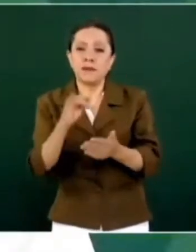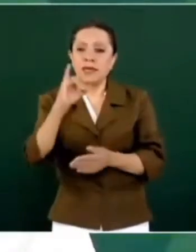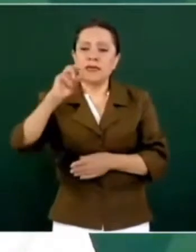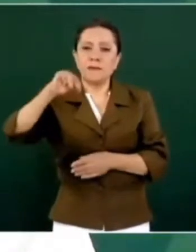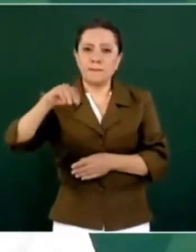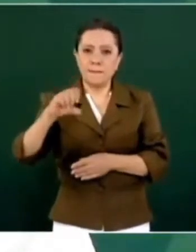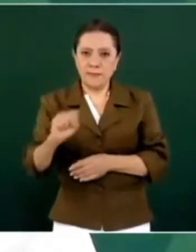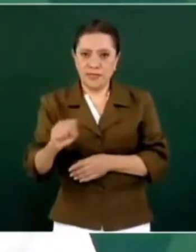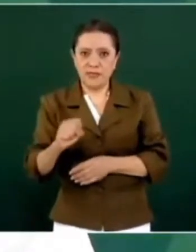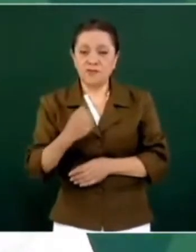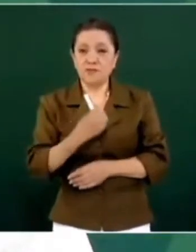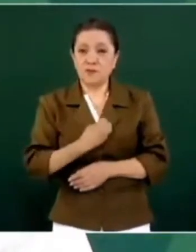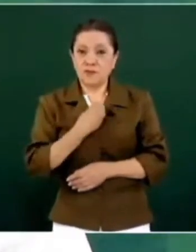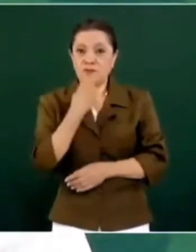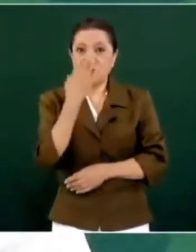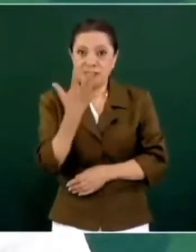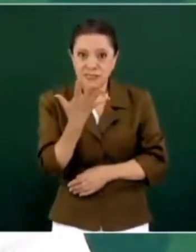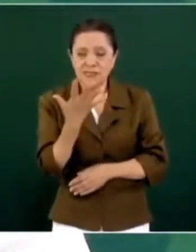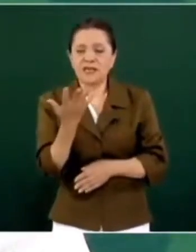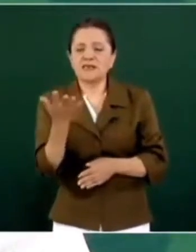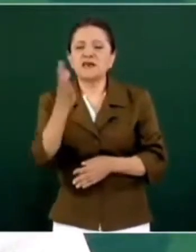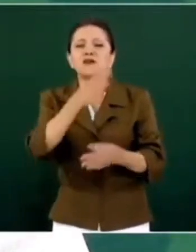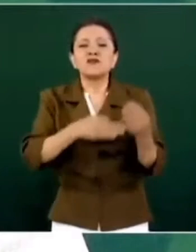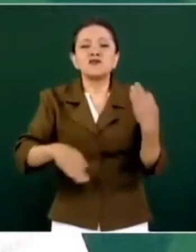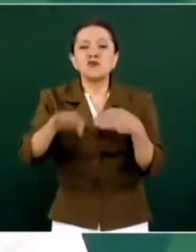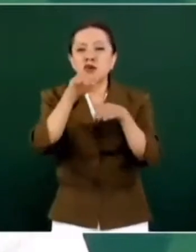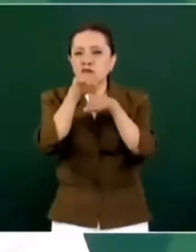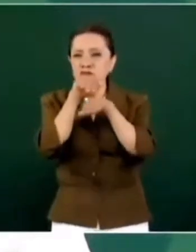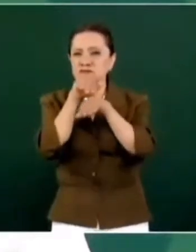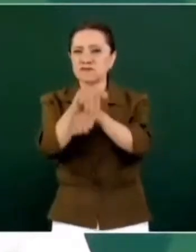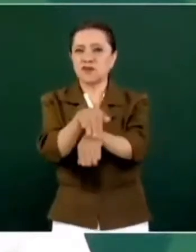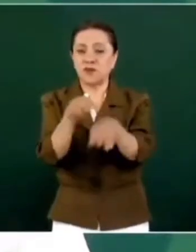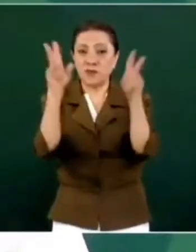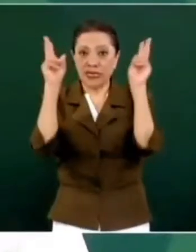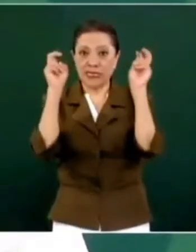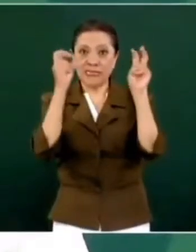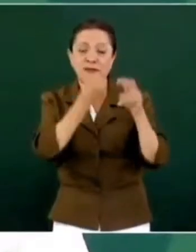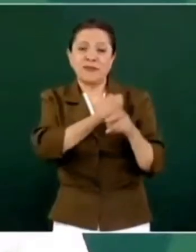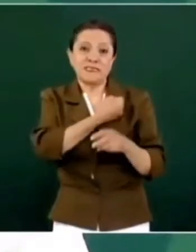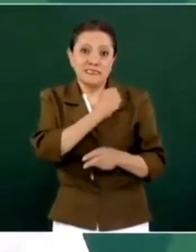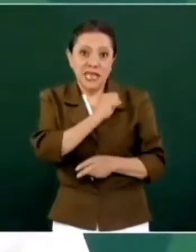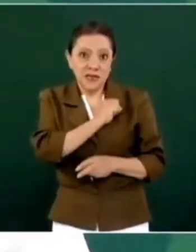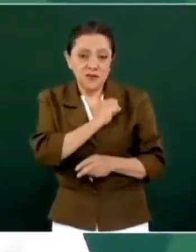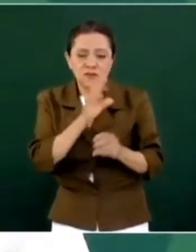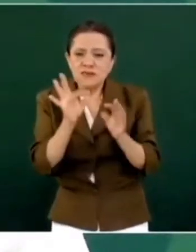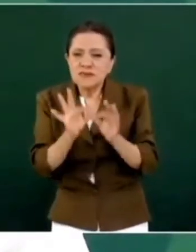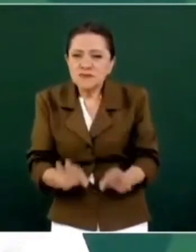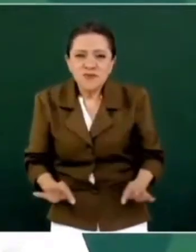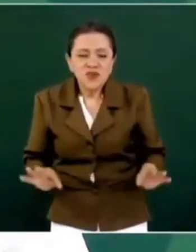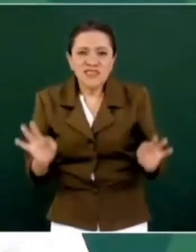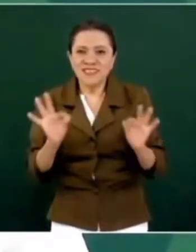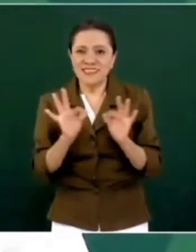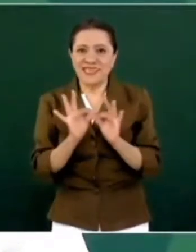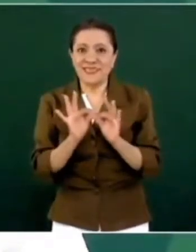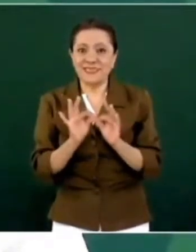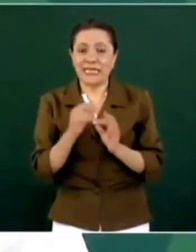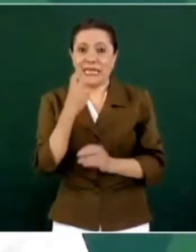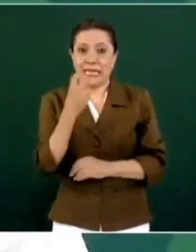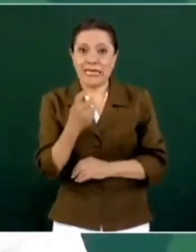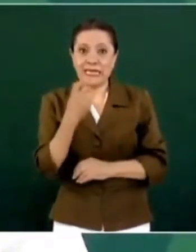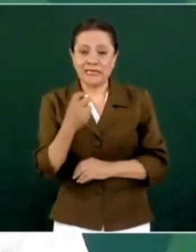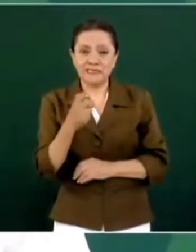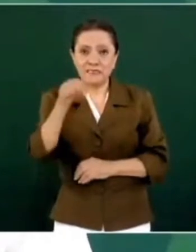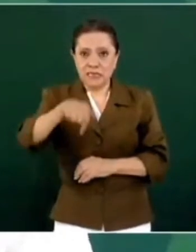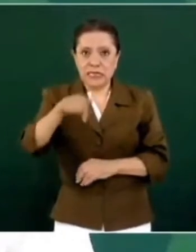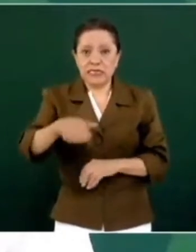todo lo relacionado con la salud es muy importante y este es uno de los